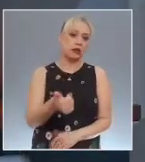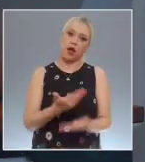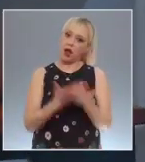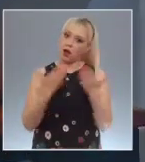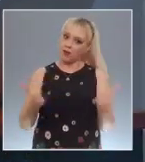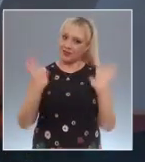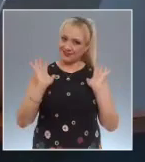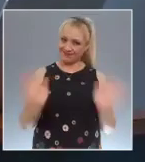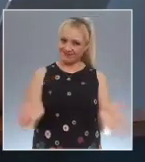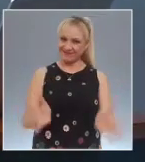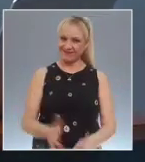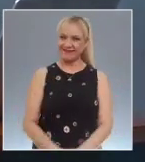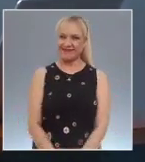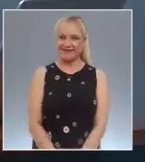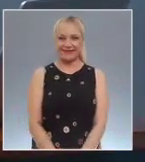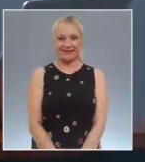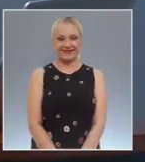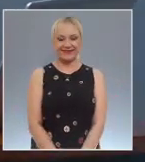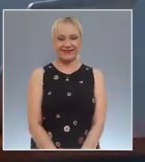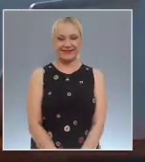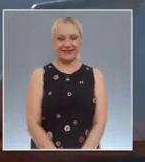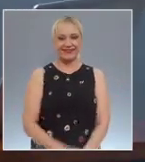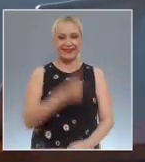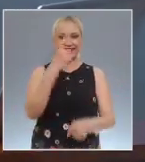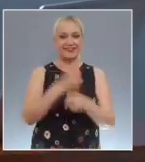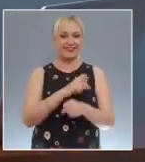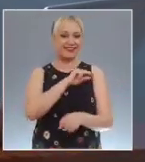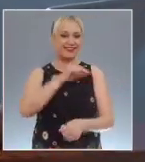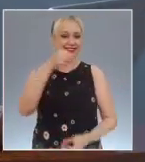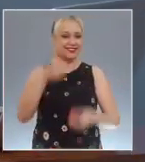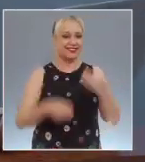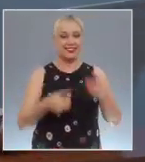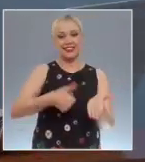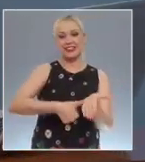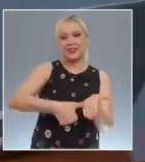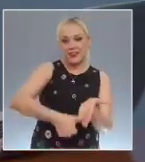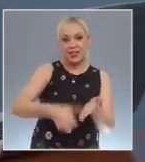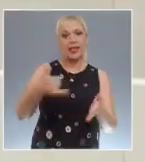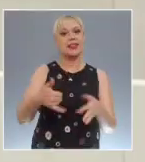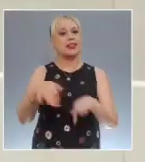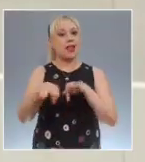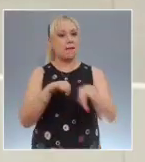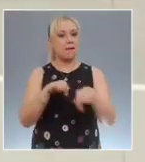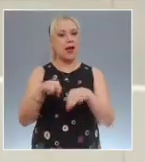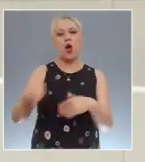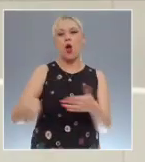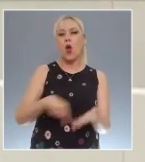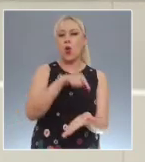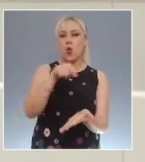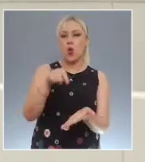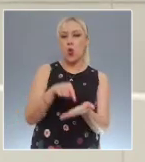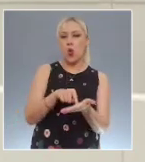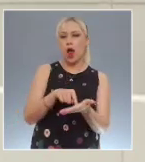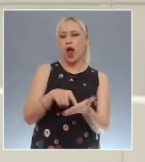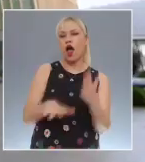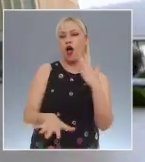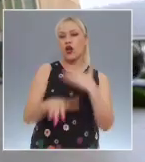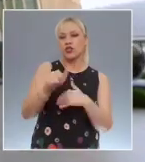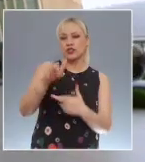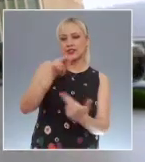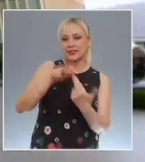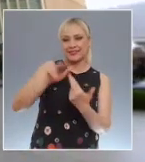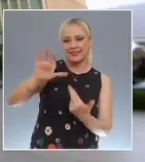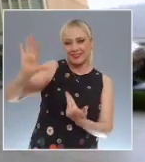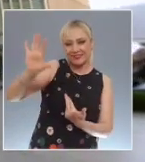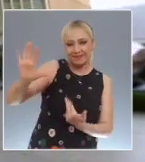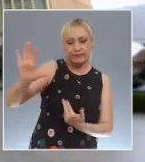El primer tribunal colegiado en materia civil y de trabajo del 17º circuito determinó que es obligación del juzgador